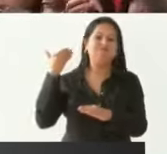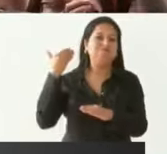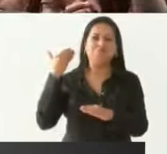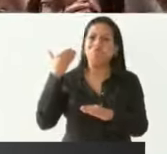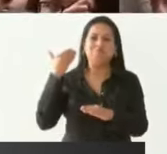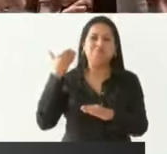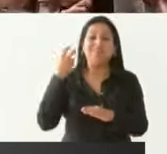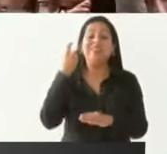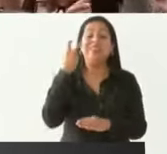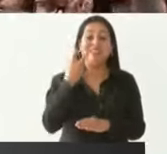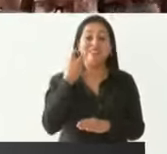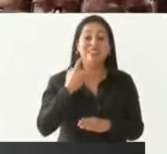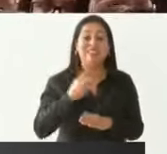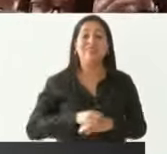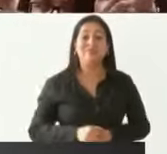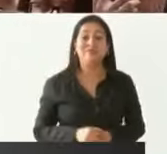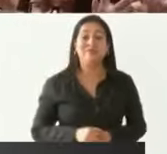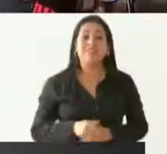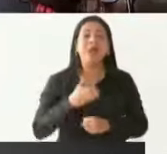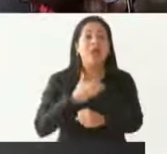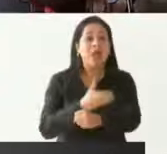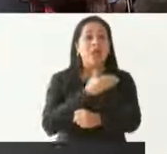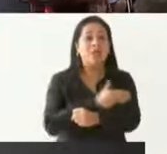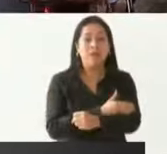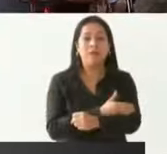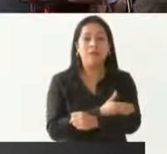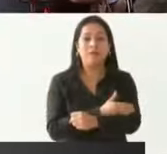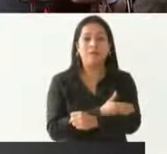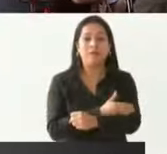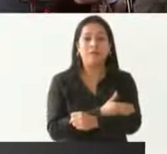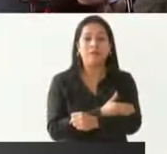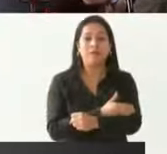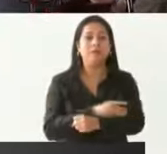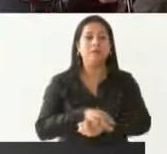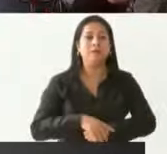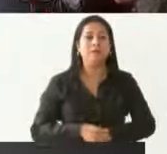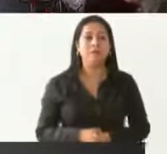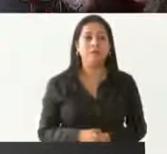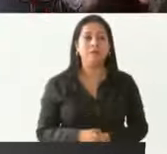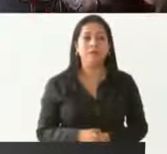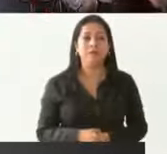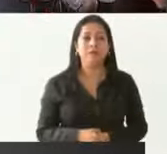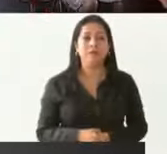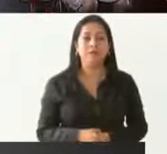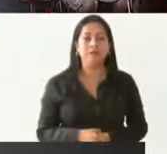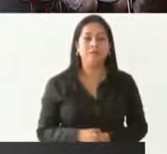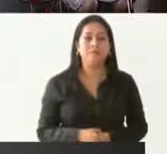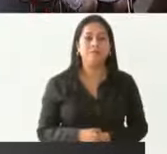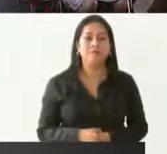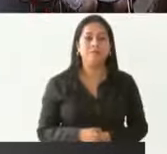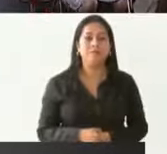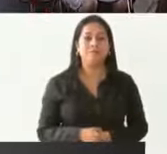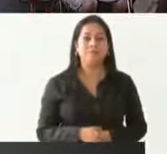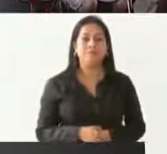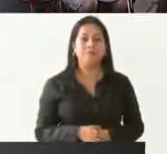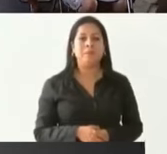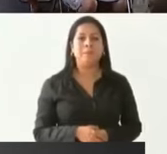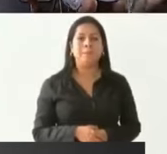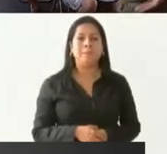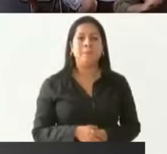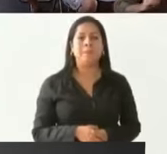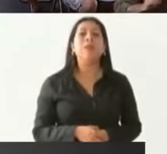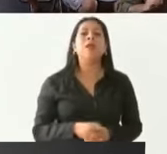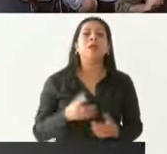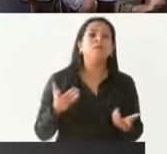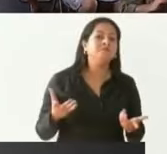acompañado de algo que